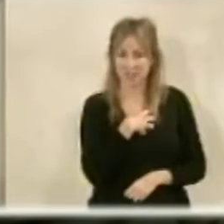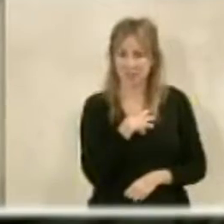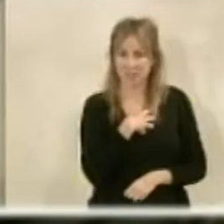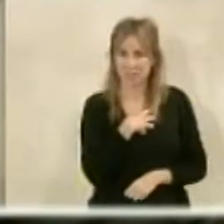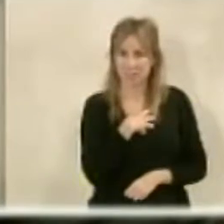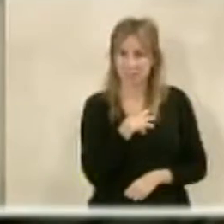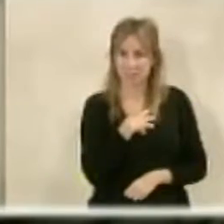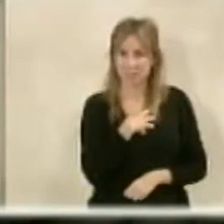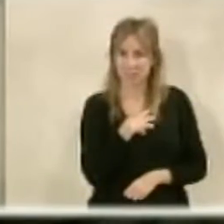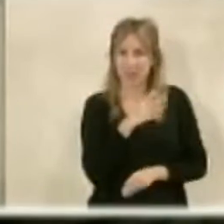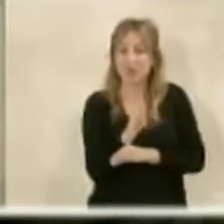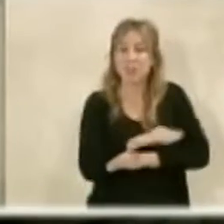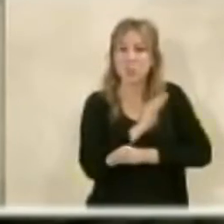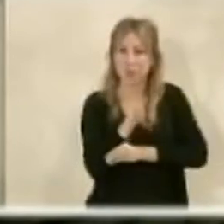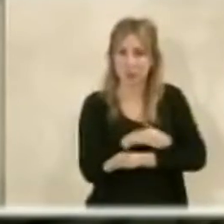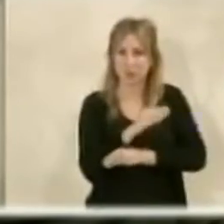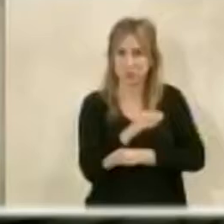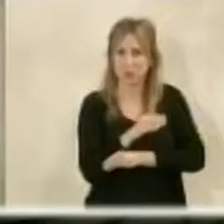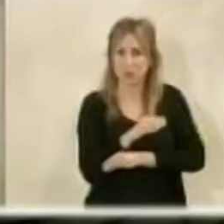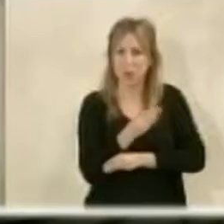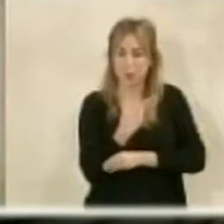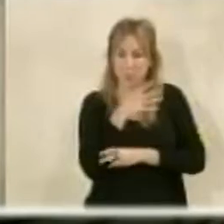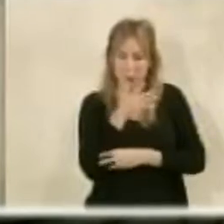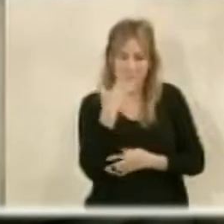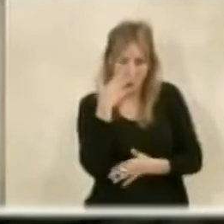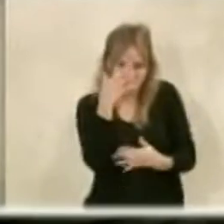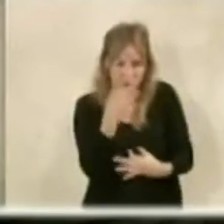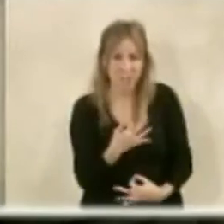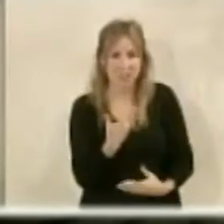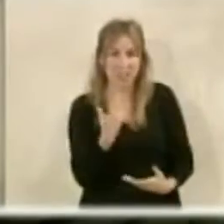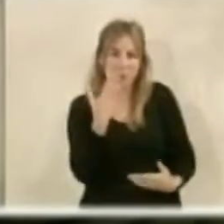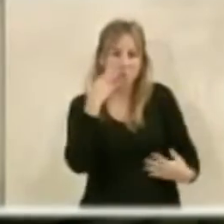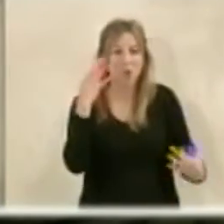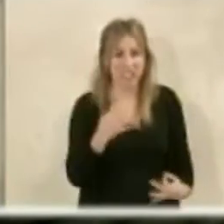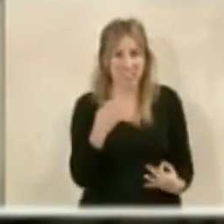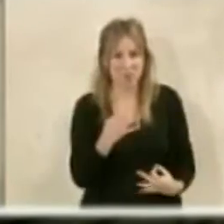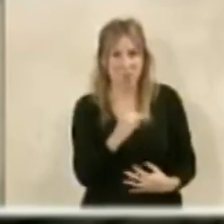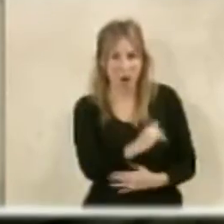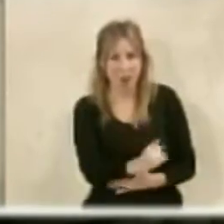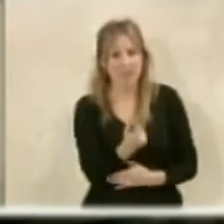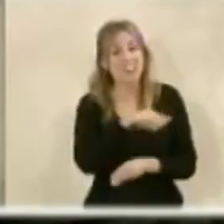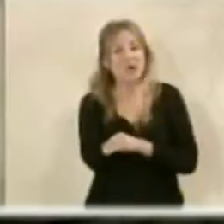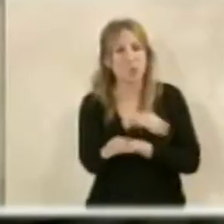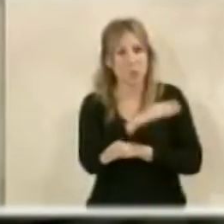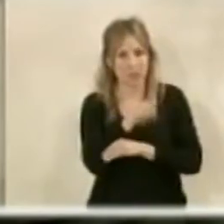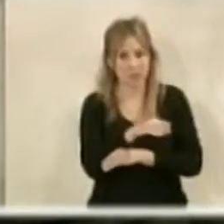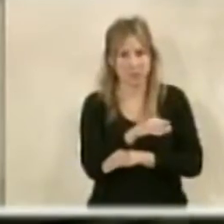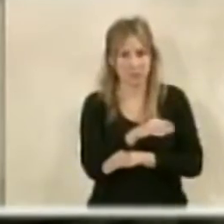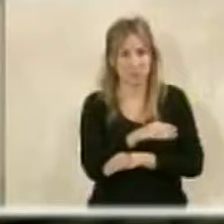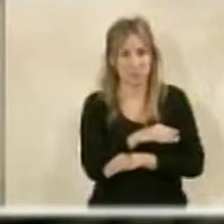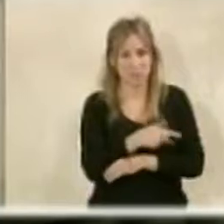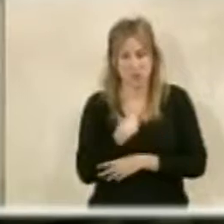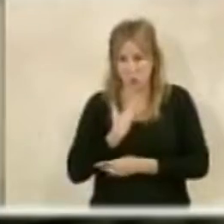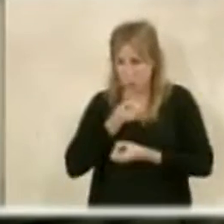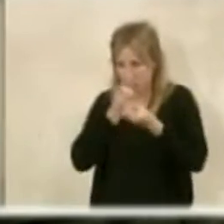ponerlo en valor. Sobre todo cuando supone un riesgo, un peligro, hay que descentarlo, hay que iluminarlo. Y le insisto, yo